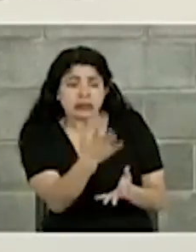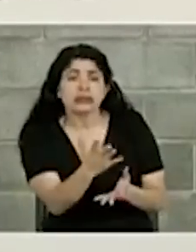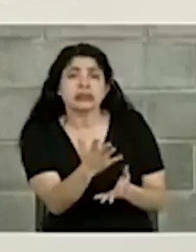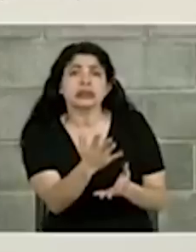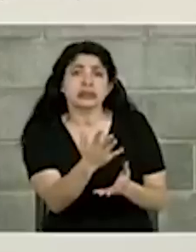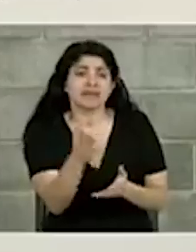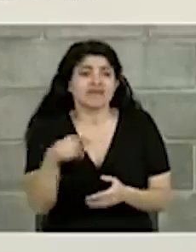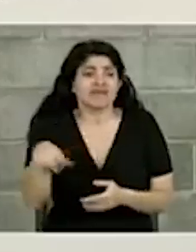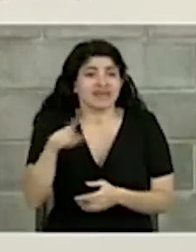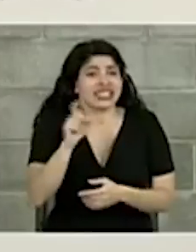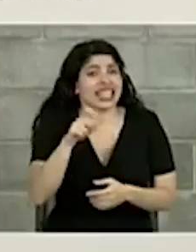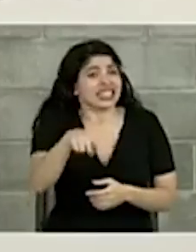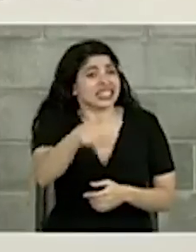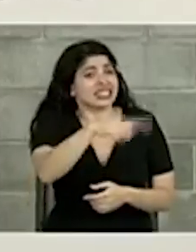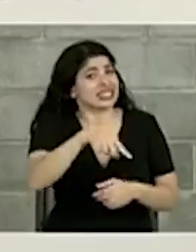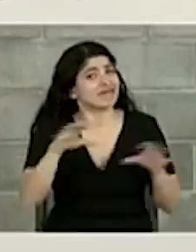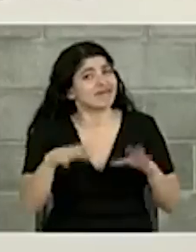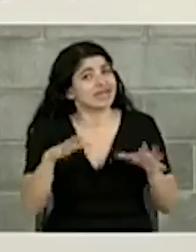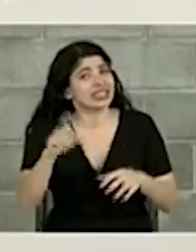hay que actuar.